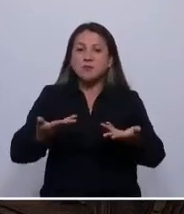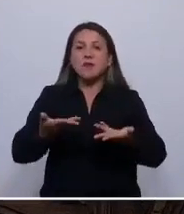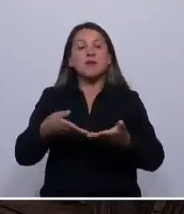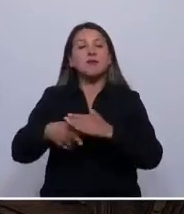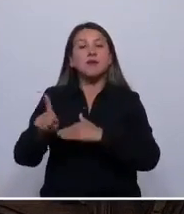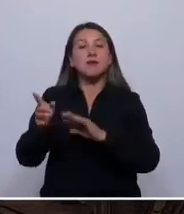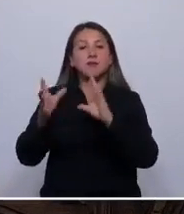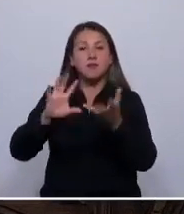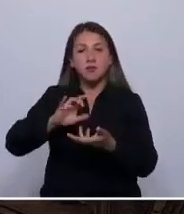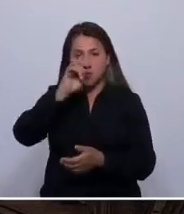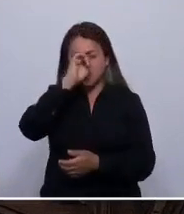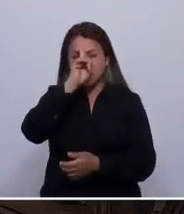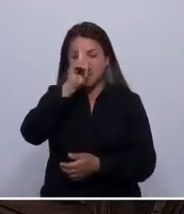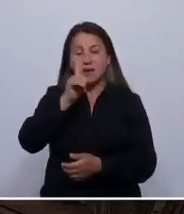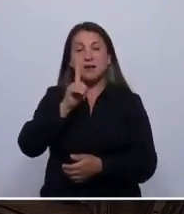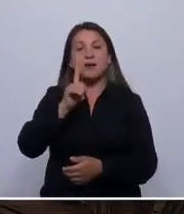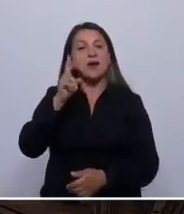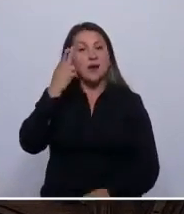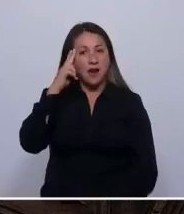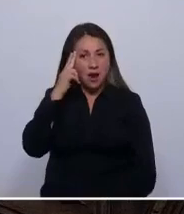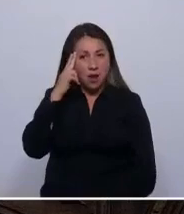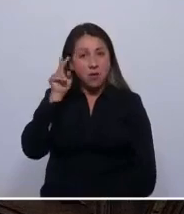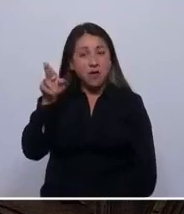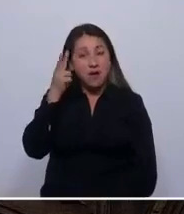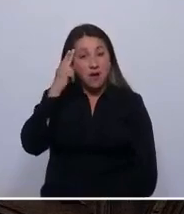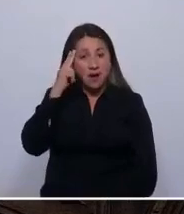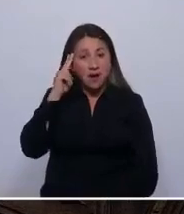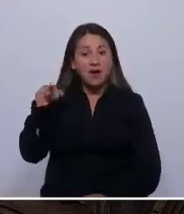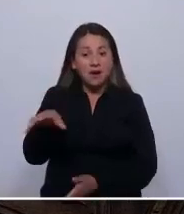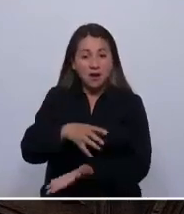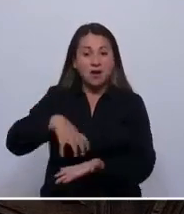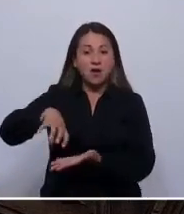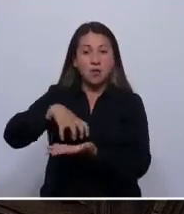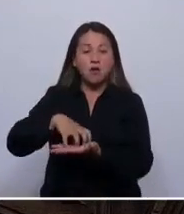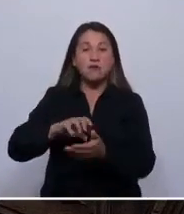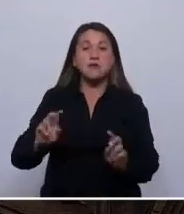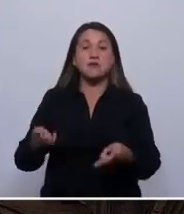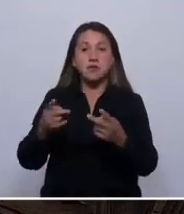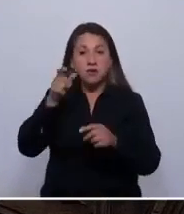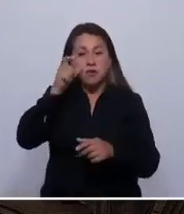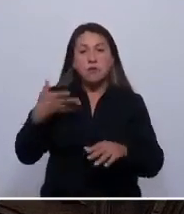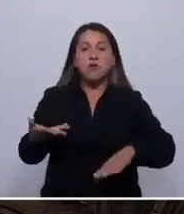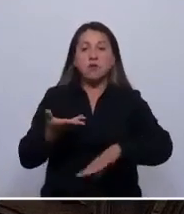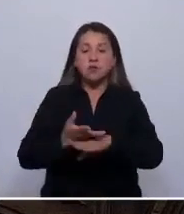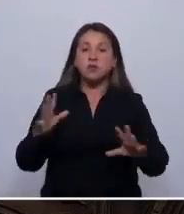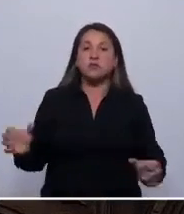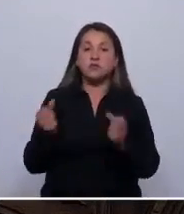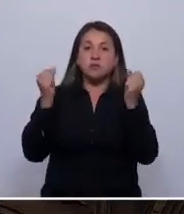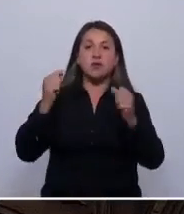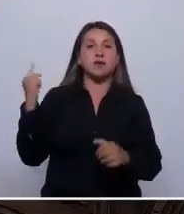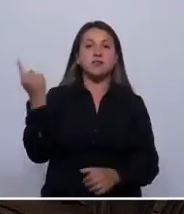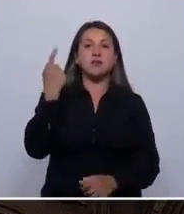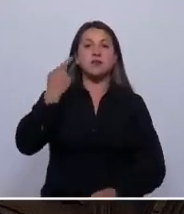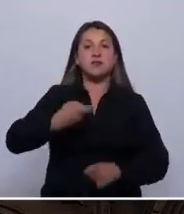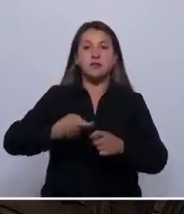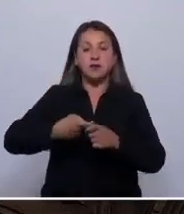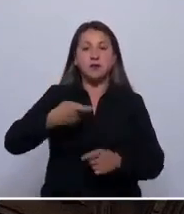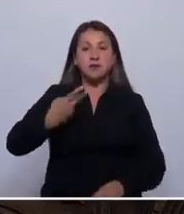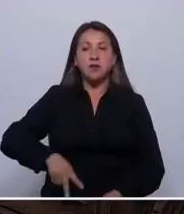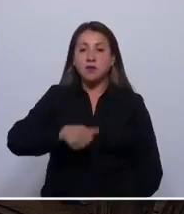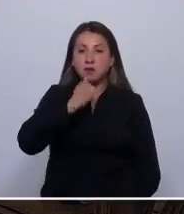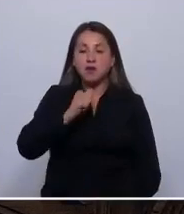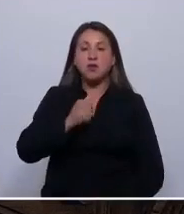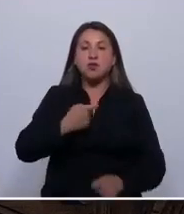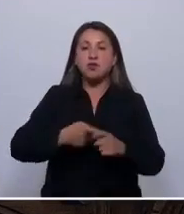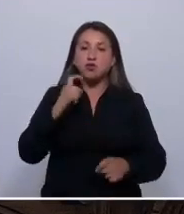Regional de Rancagua. En esa rancagua que el propio Salvador Allende propuso para festejar la nacionalización del cobre en la Plaza de los